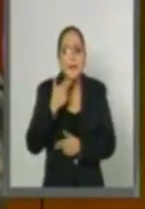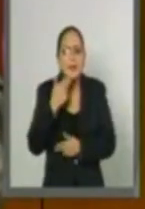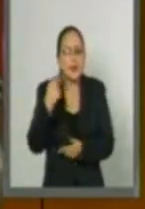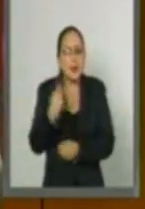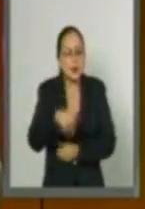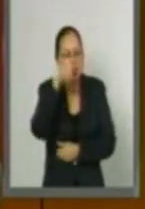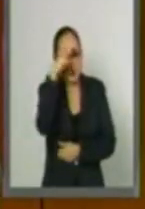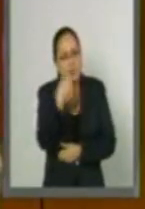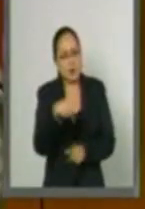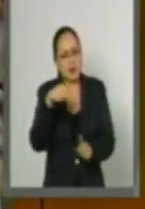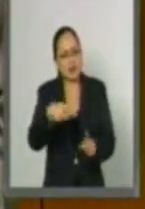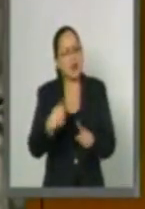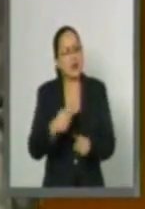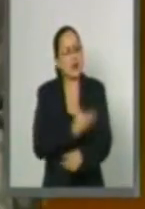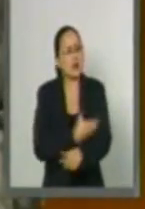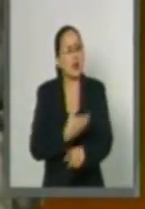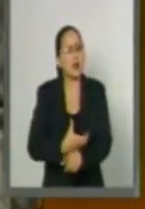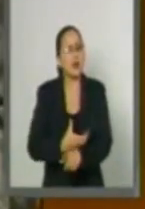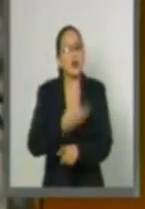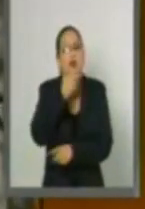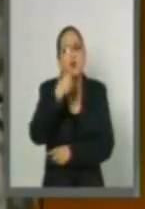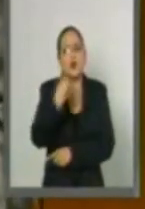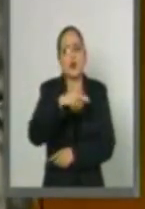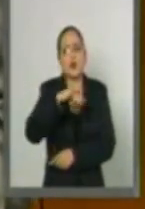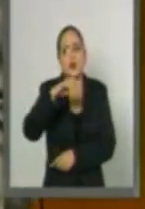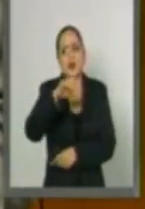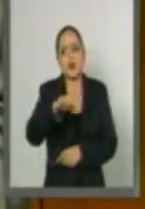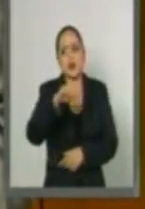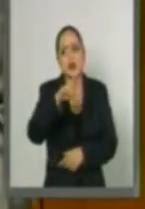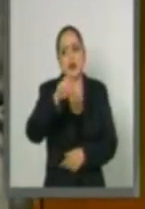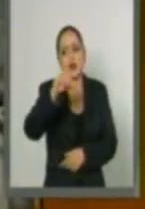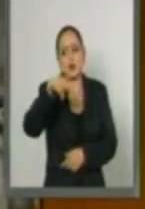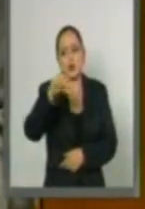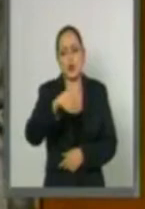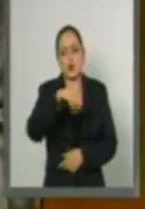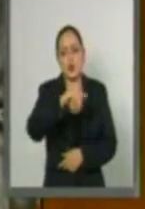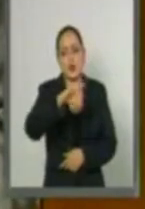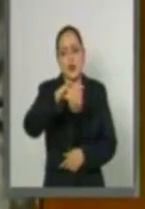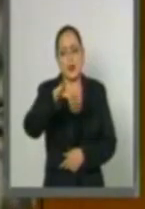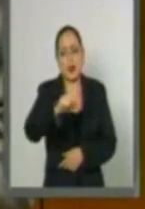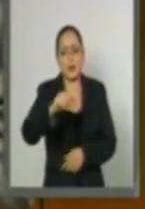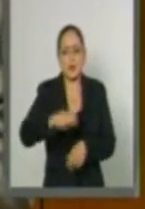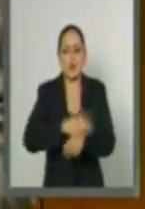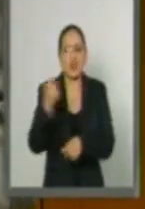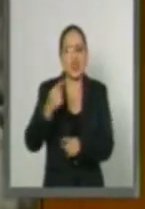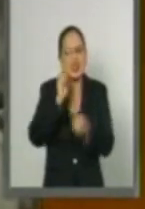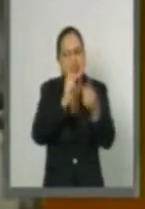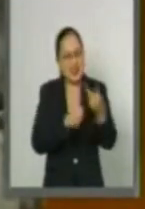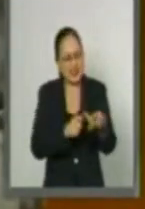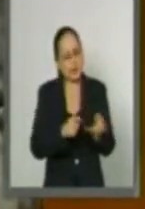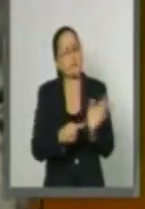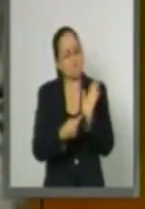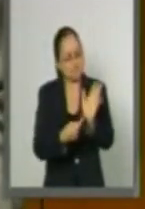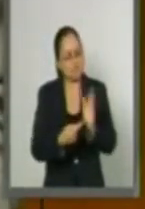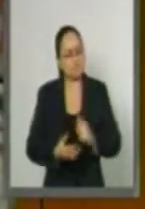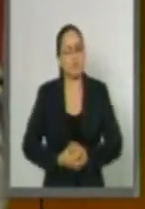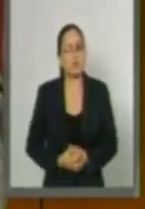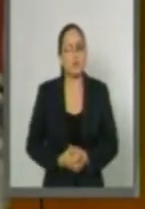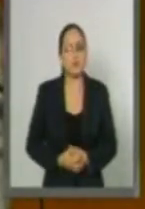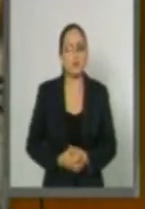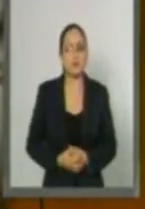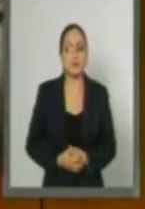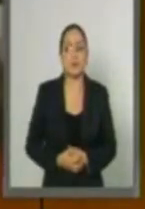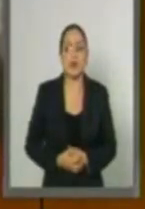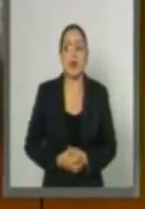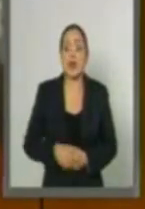presentada por nuestro compañero el senador Miguel Romo Medina, al tenor de las siguientes consideraciones. La